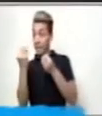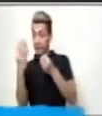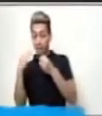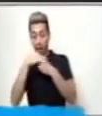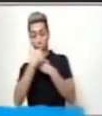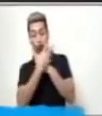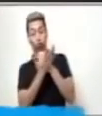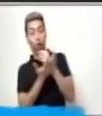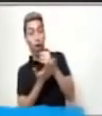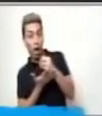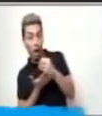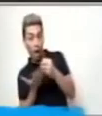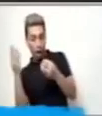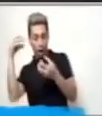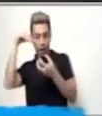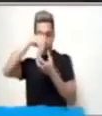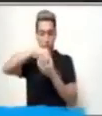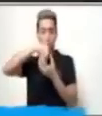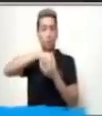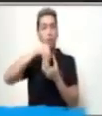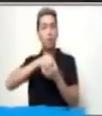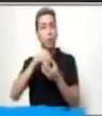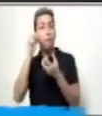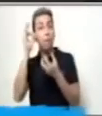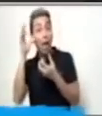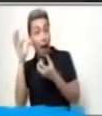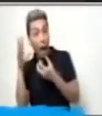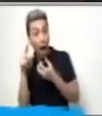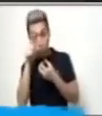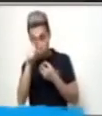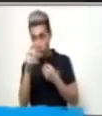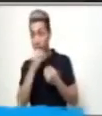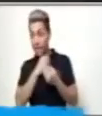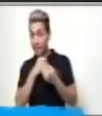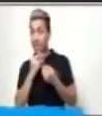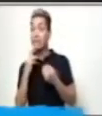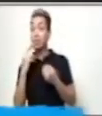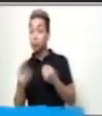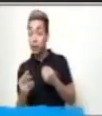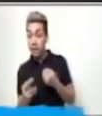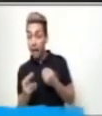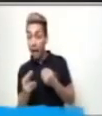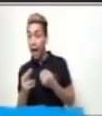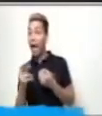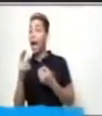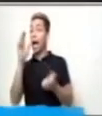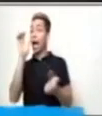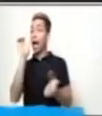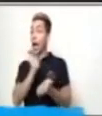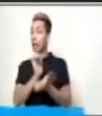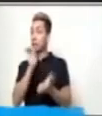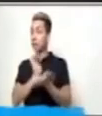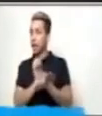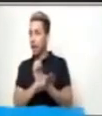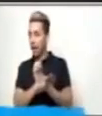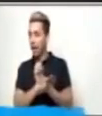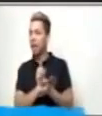por dentro. Si quieres la respuesta, espera. ¿Quién soy?